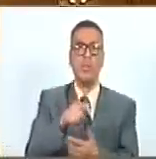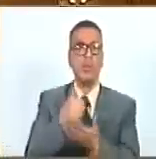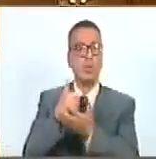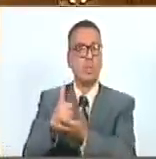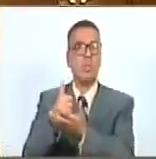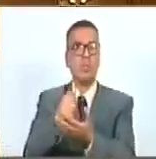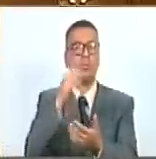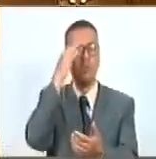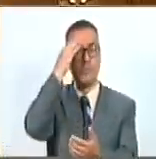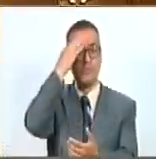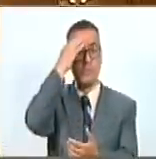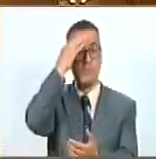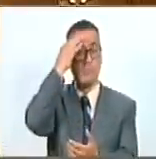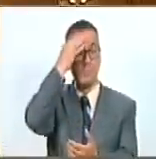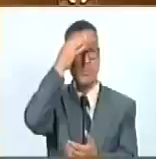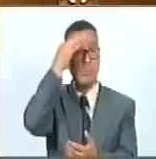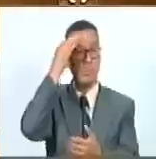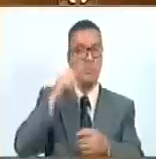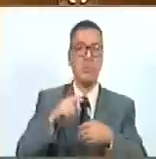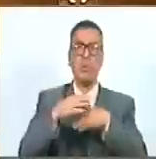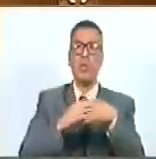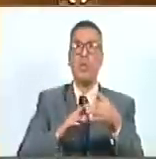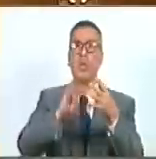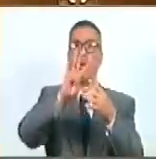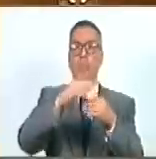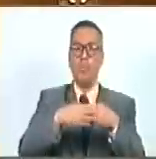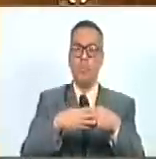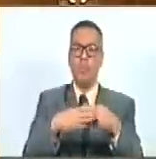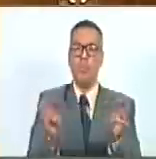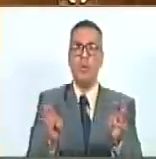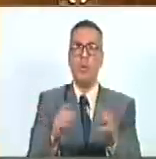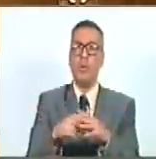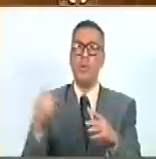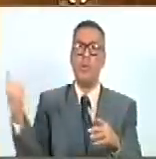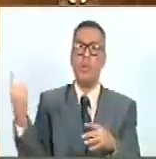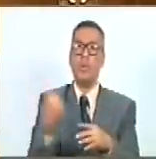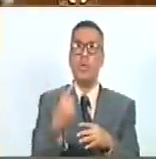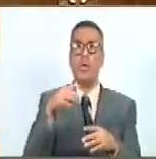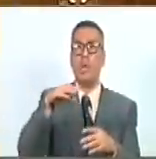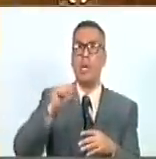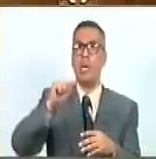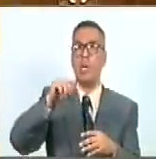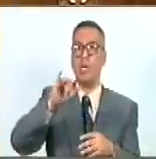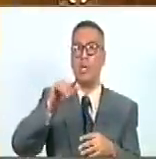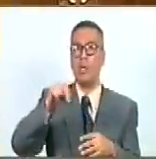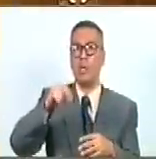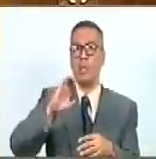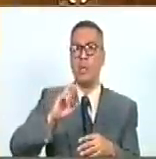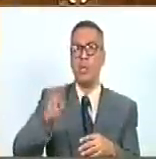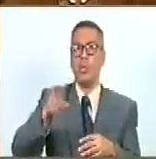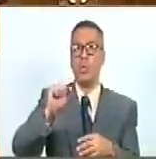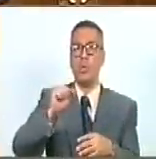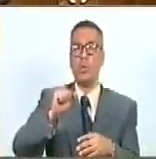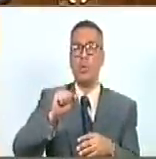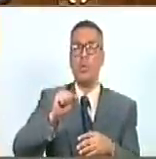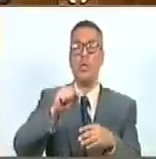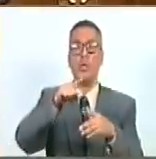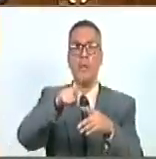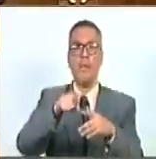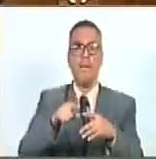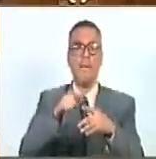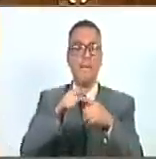de puerta de entrada para llegar a Ayacucho y señaló la independencia de la América del Sur.